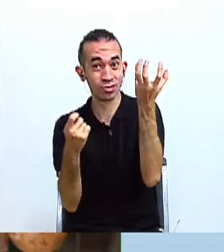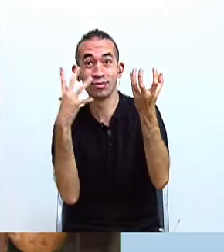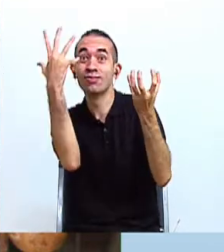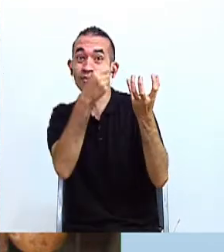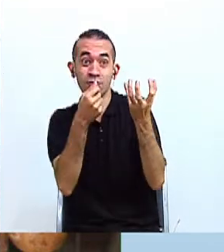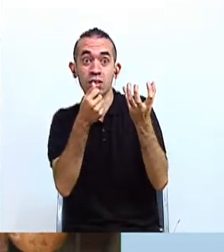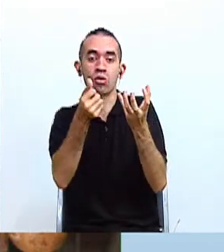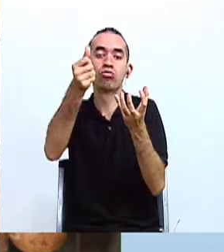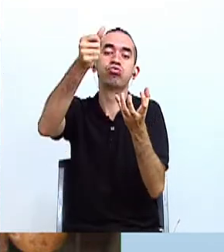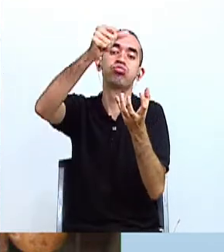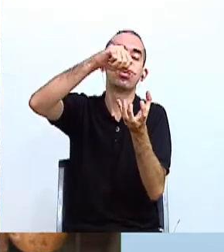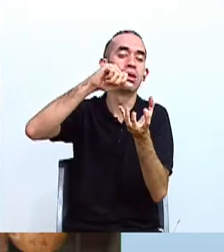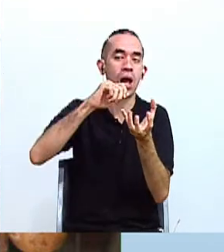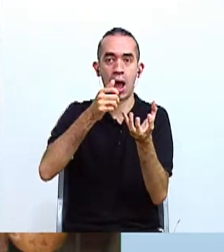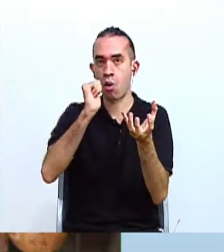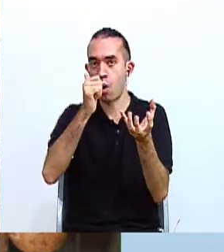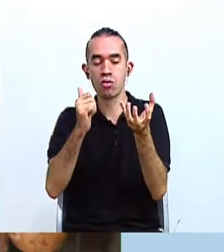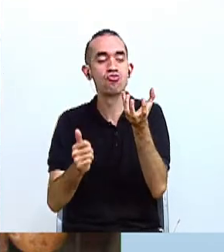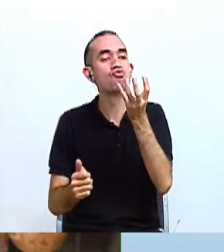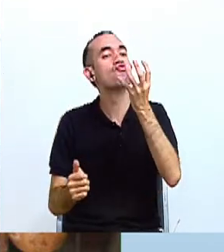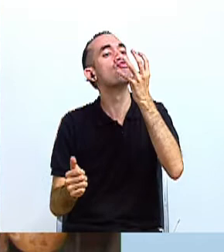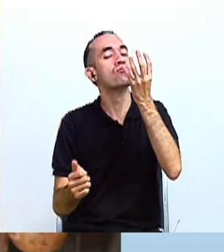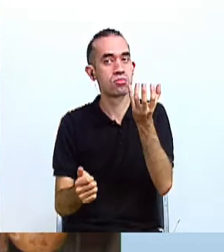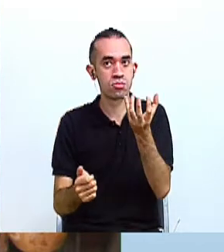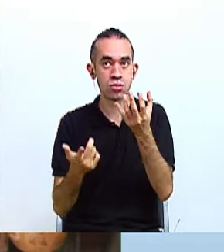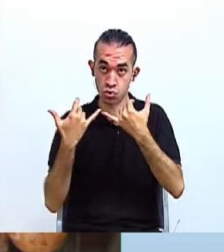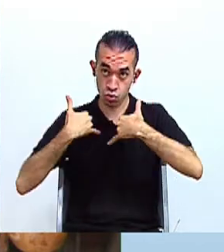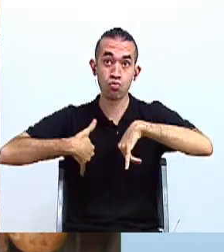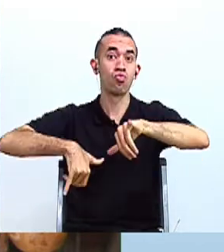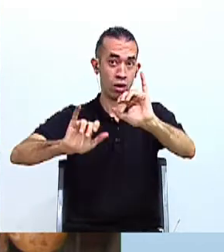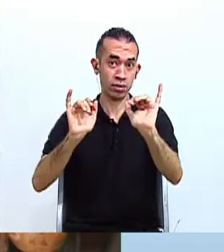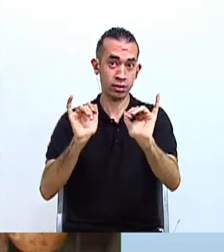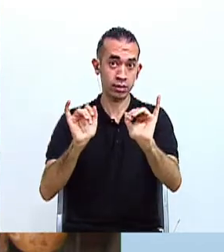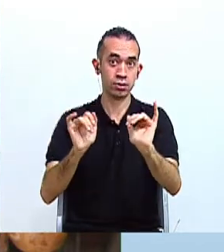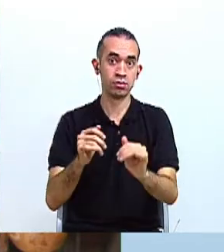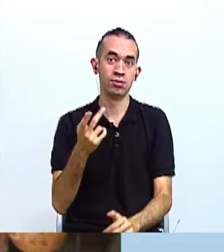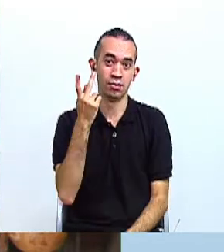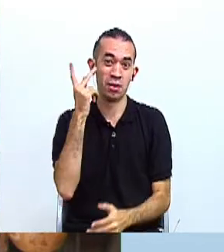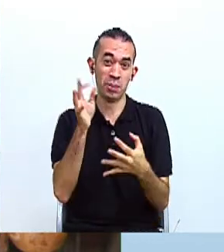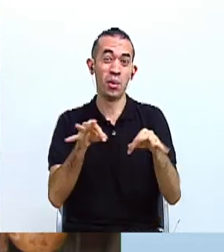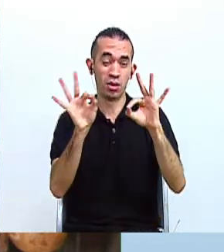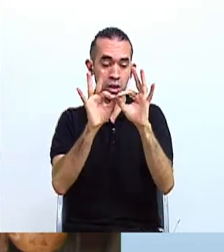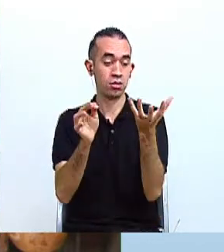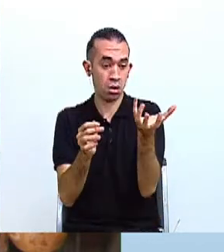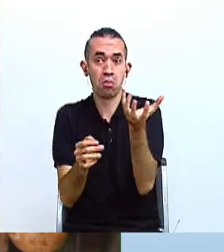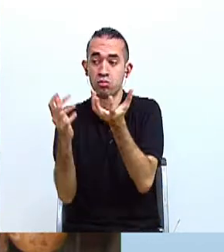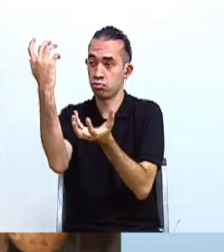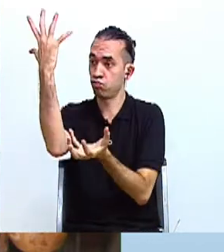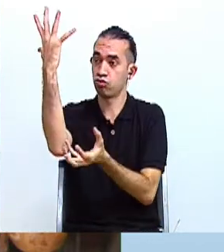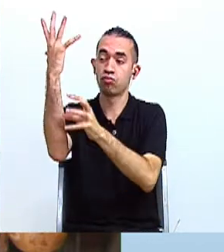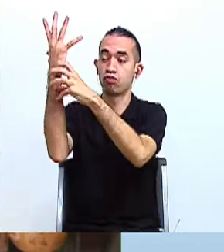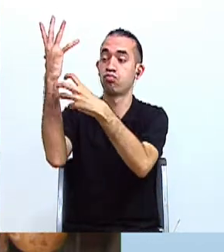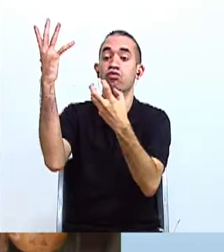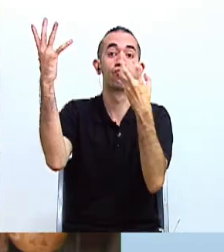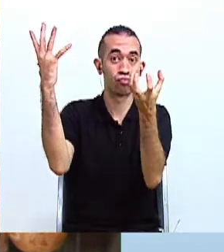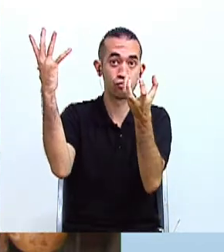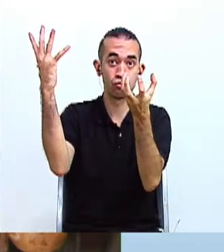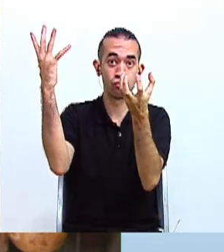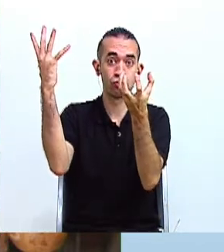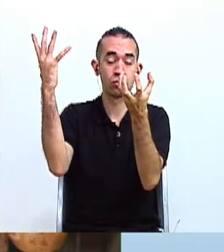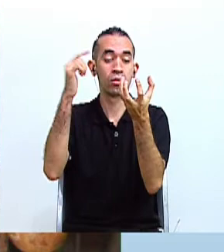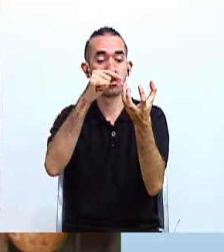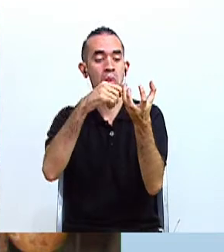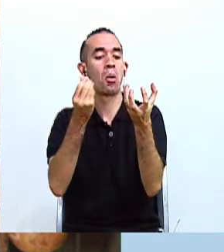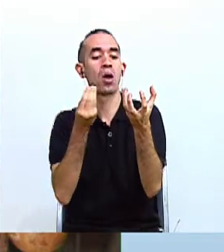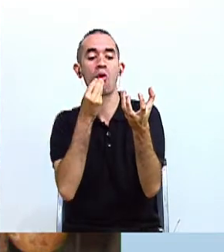artesanía. Pero vean la importancia de un producto como este, como decíamos, como recipiente para conservar comidas,